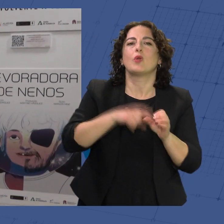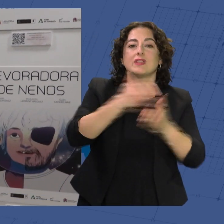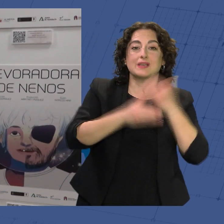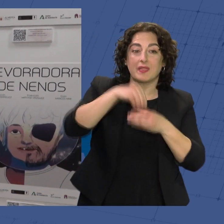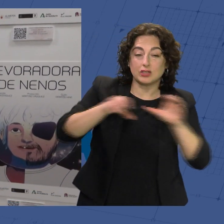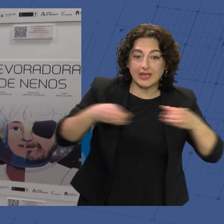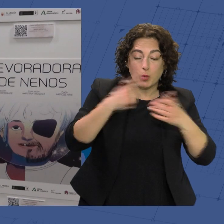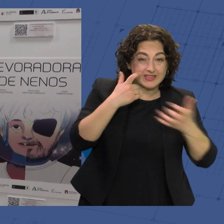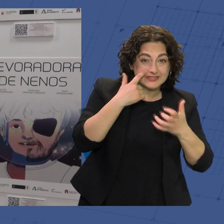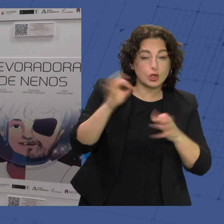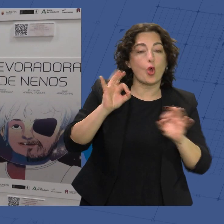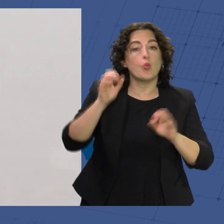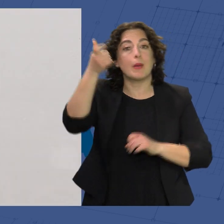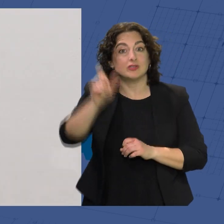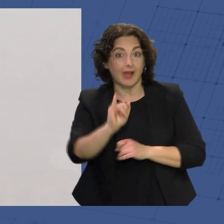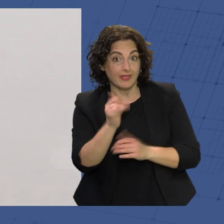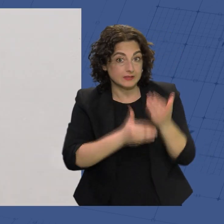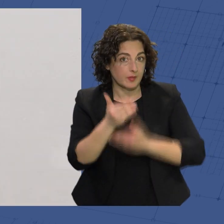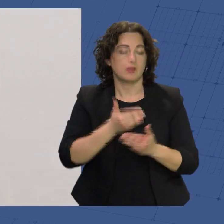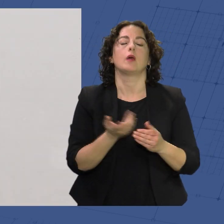el equipo artístico o que una persona la tenga.